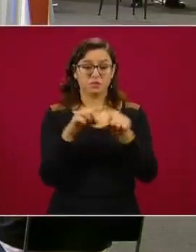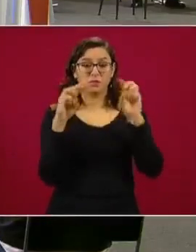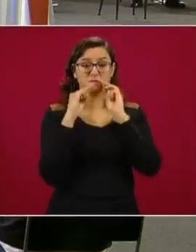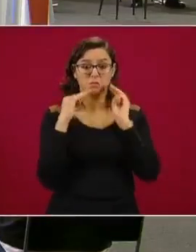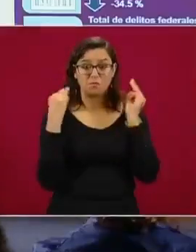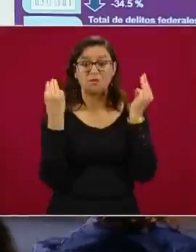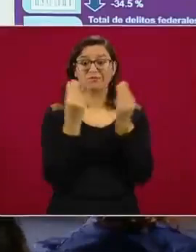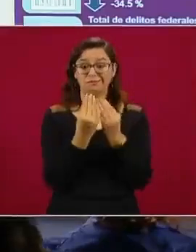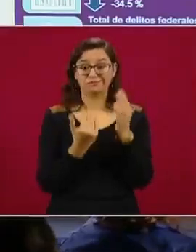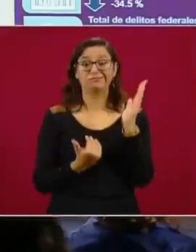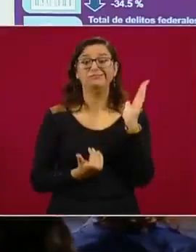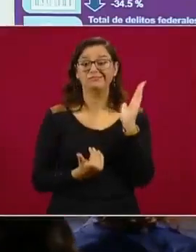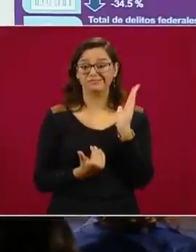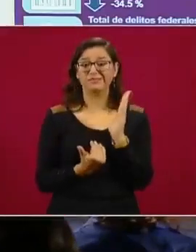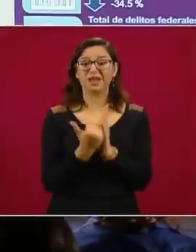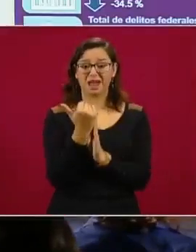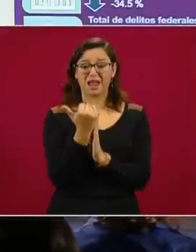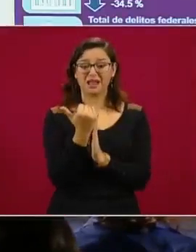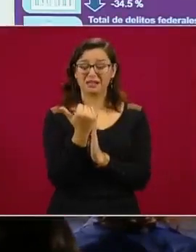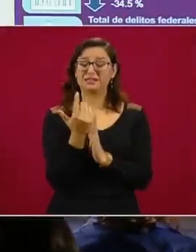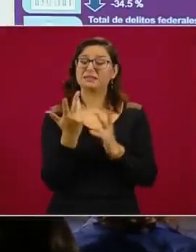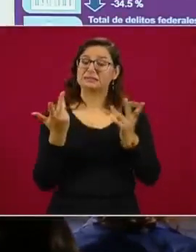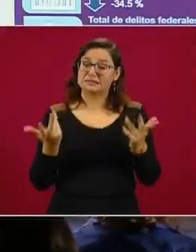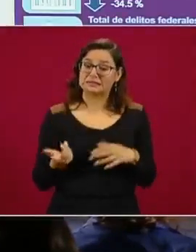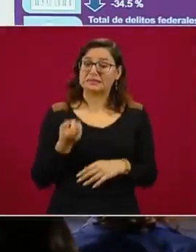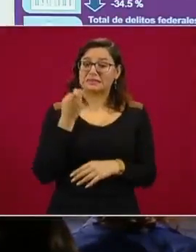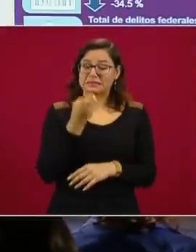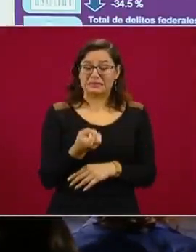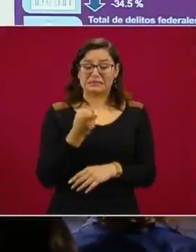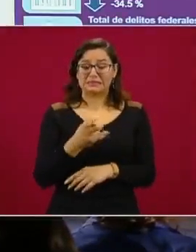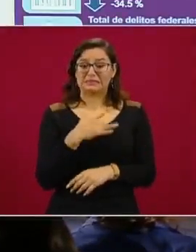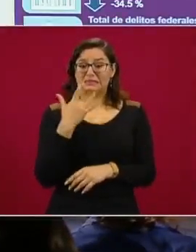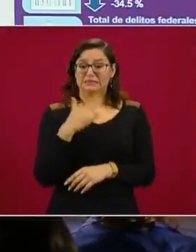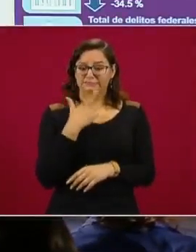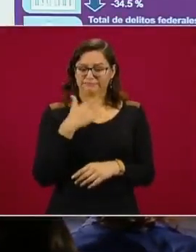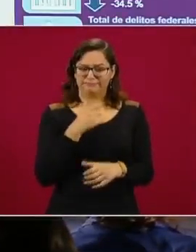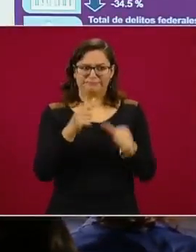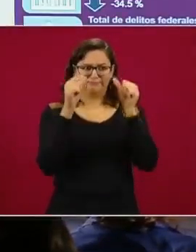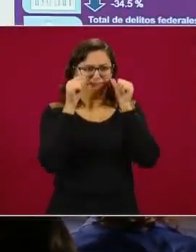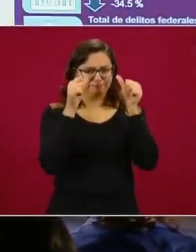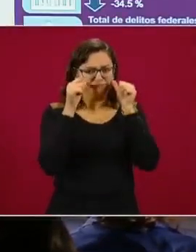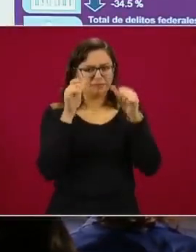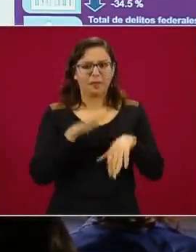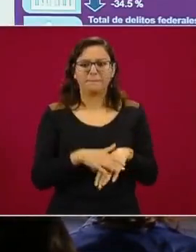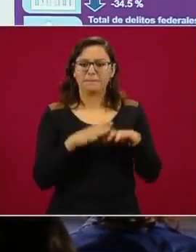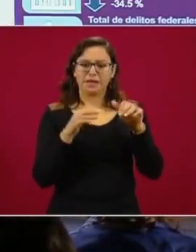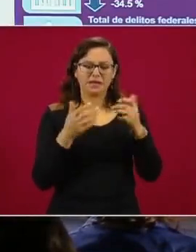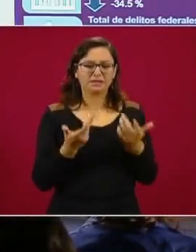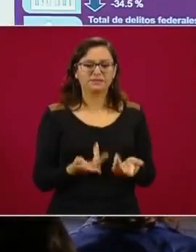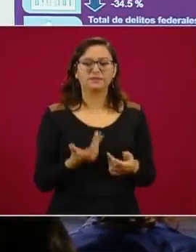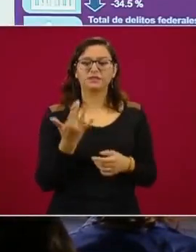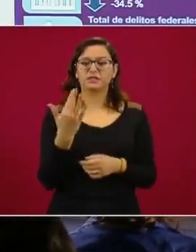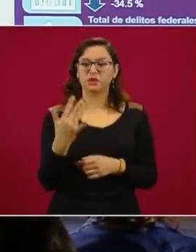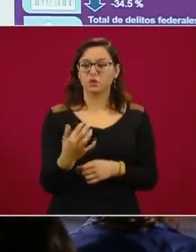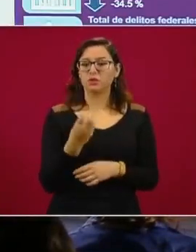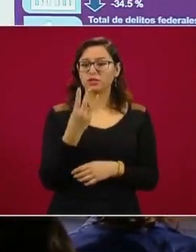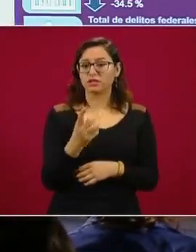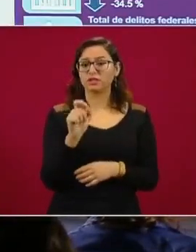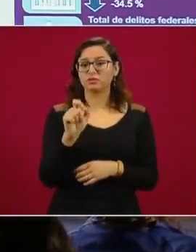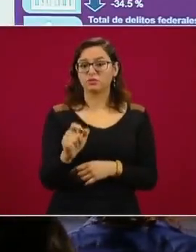una alza muy importante y este es motivo de nuestra aplicación fundamental por ahora, 53.8,